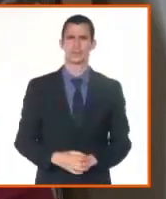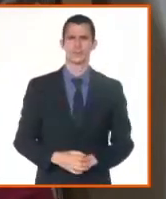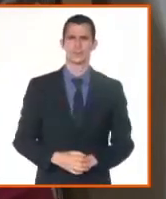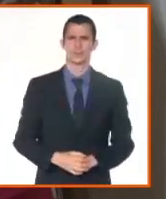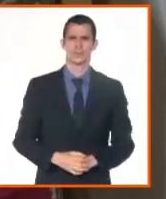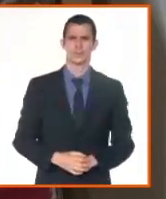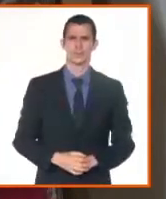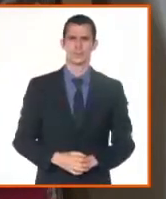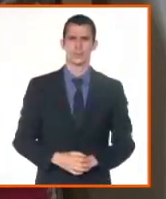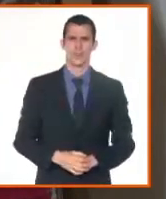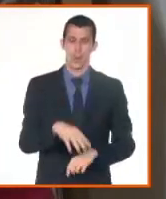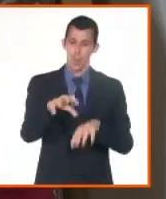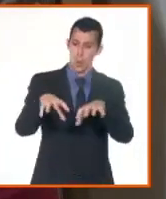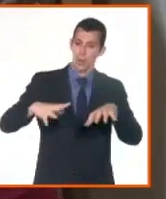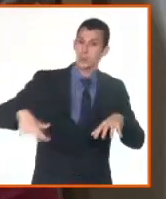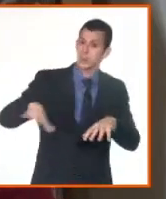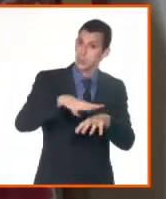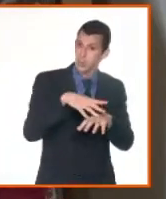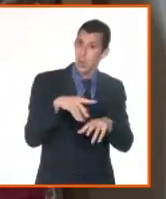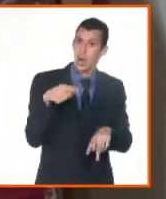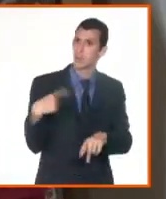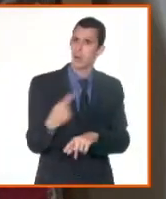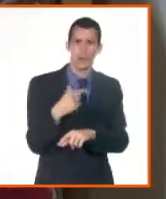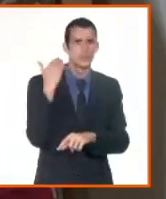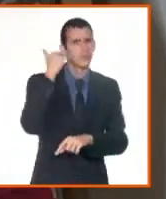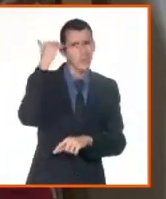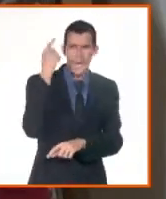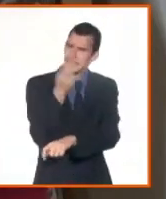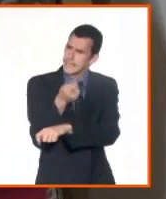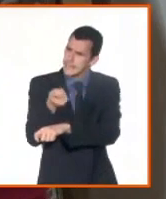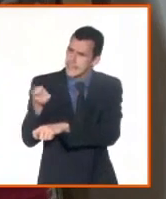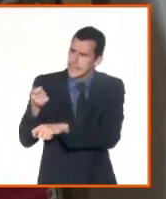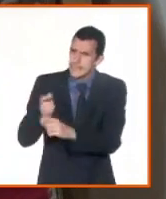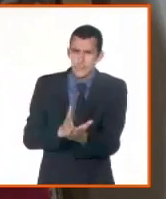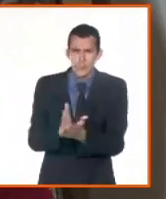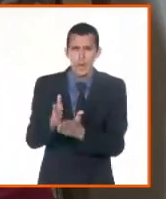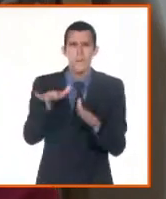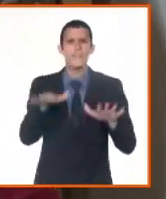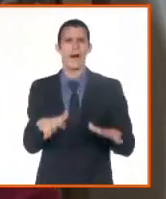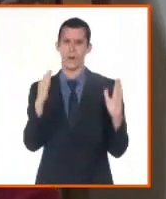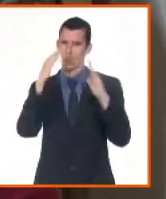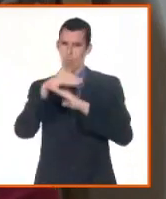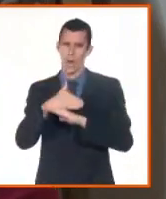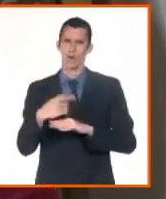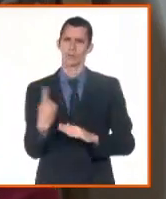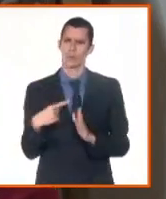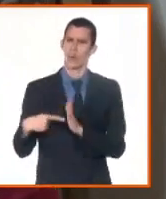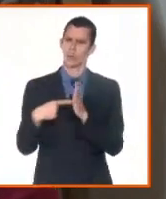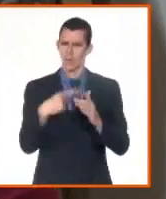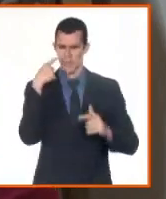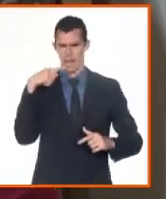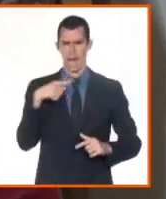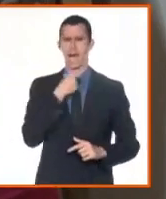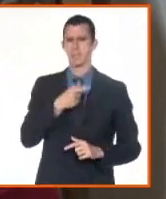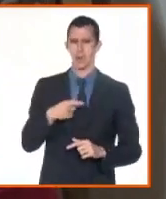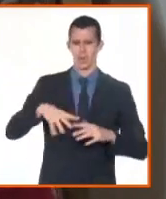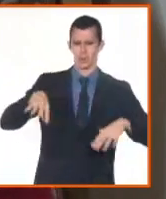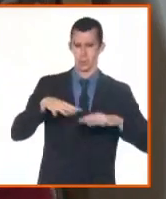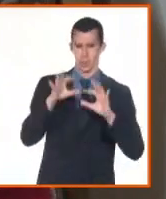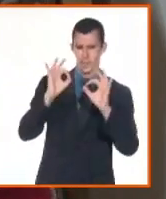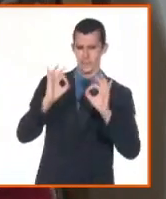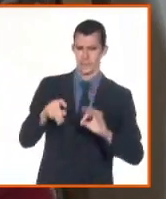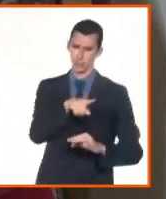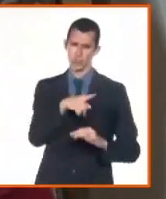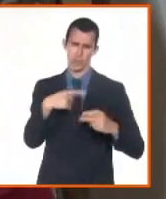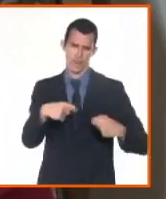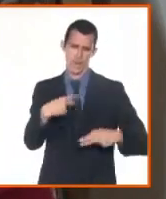que no nos cansamos, por supuesto, de capacitarlos, de orientarlos desde nuestra dirección provincial y cada uno de los